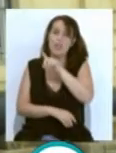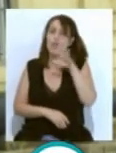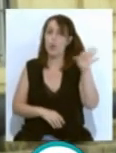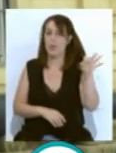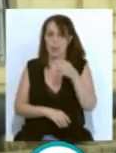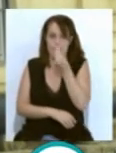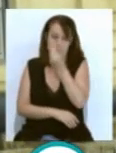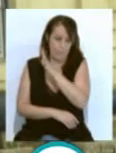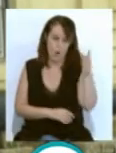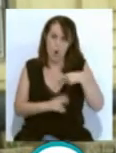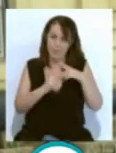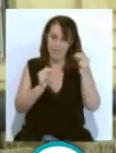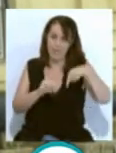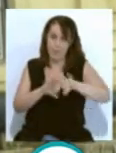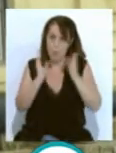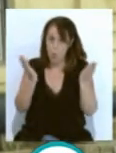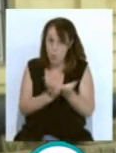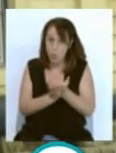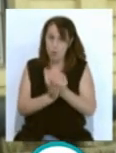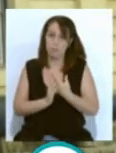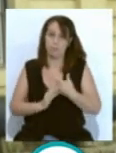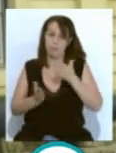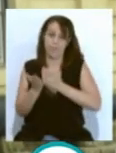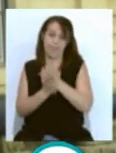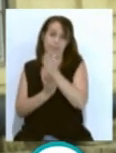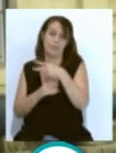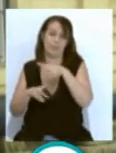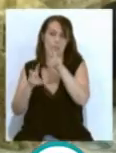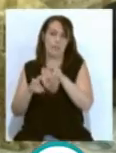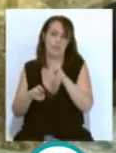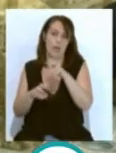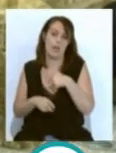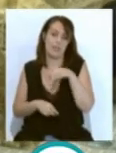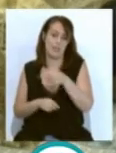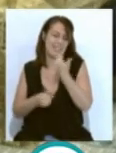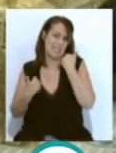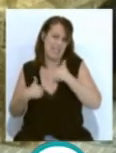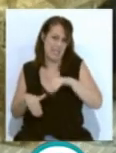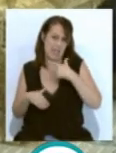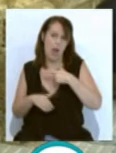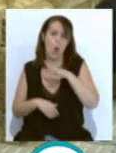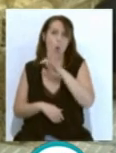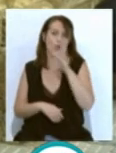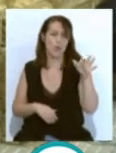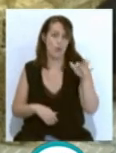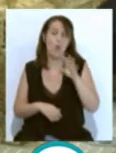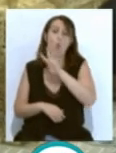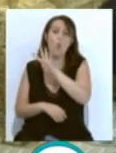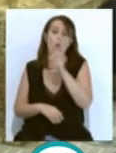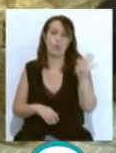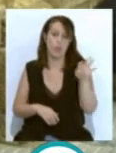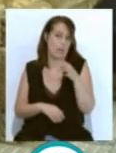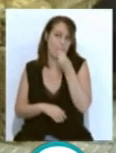mejores universidades del mundo, así como en otras áreas temáticas en donde ya figuraba entre las 400 mejores